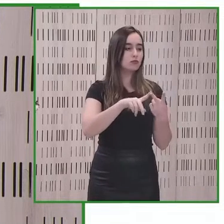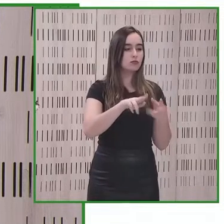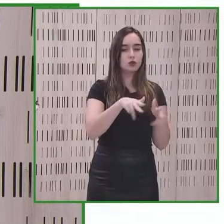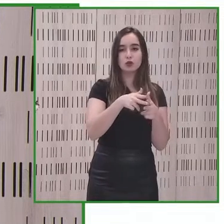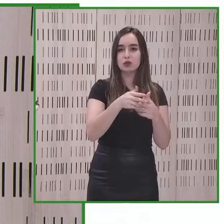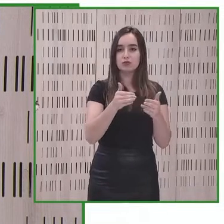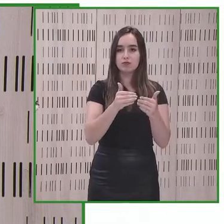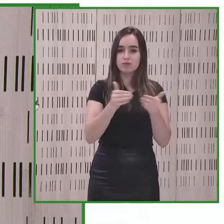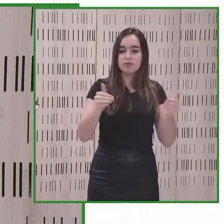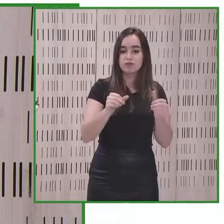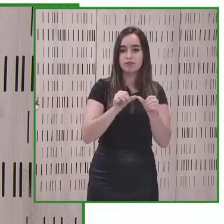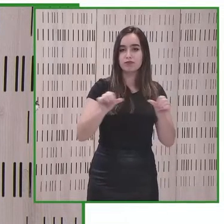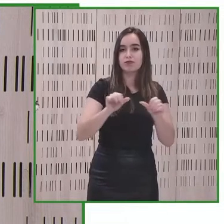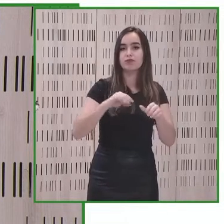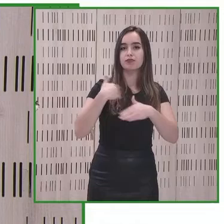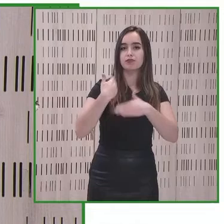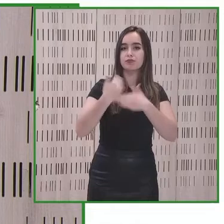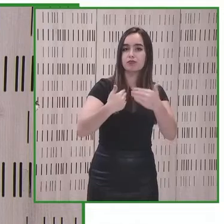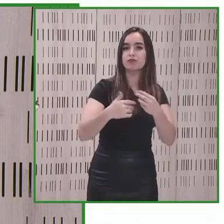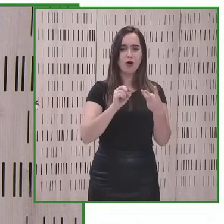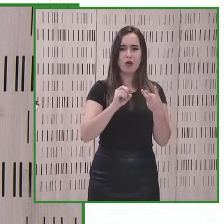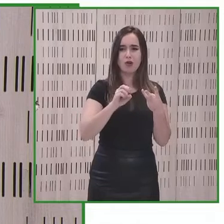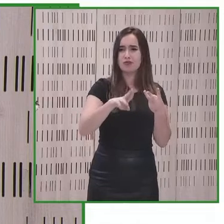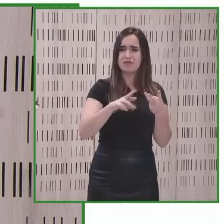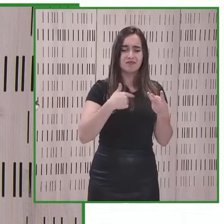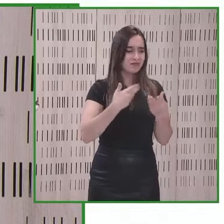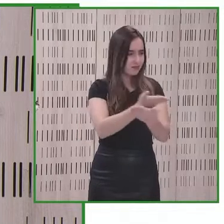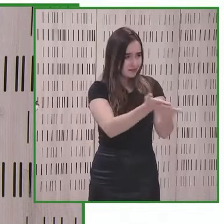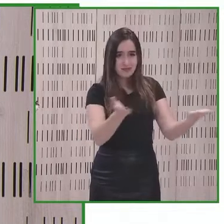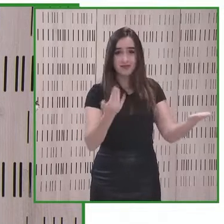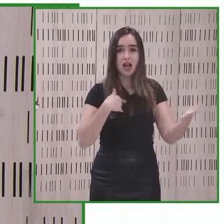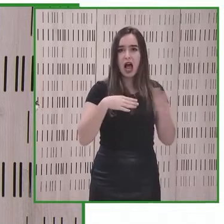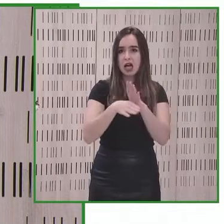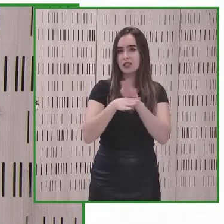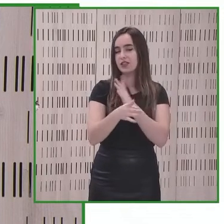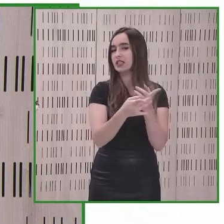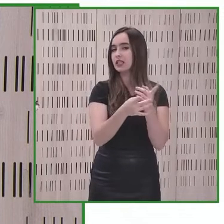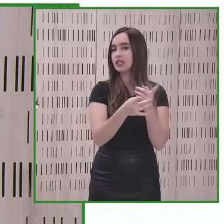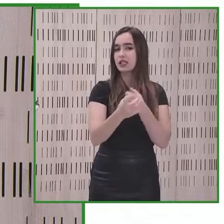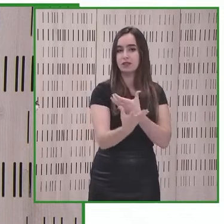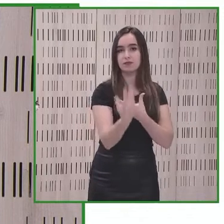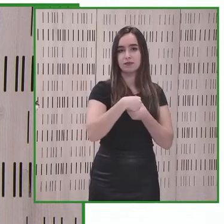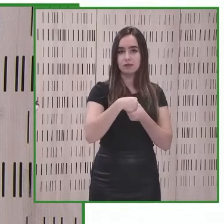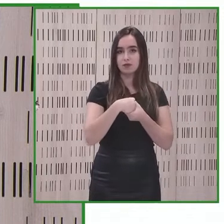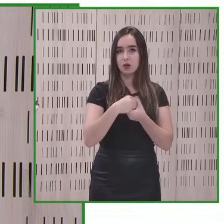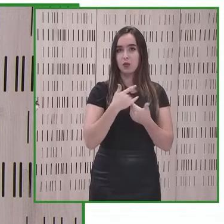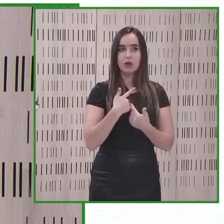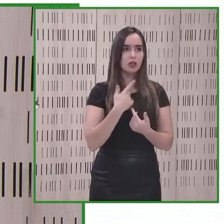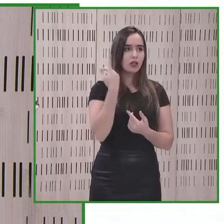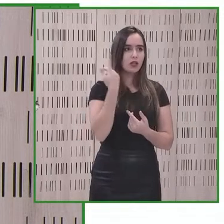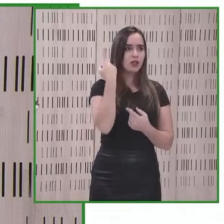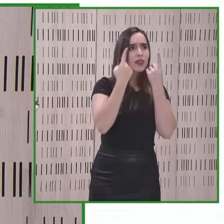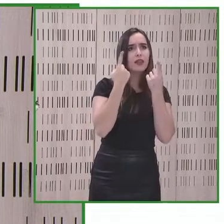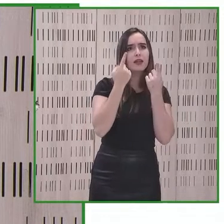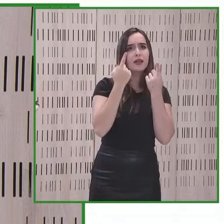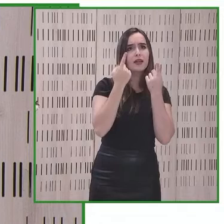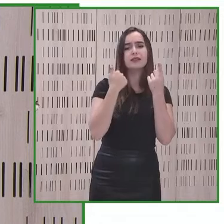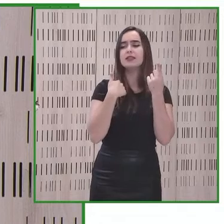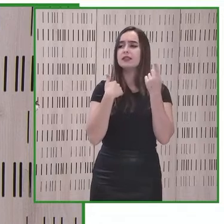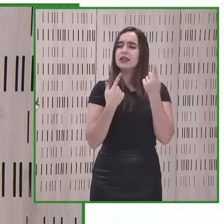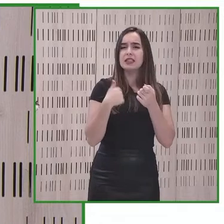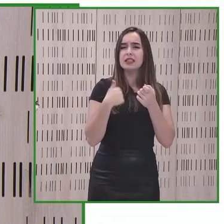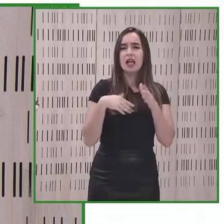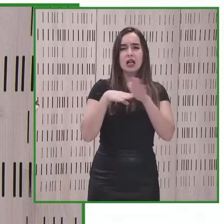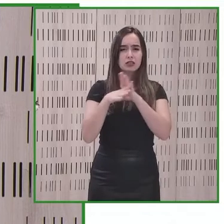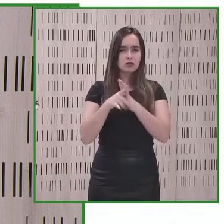o en el mundo en cualquier ámbito no tratar de que la accesibilidad esté presente no pretendemos que todo mundo sea experto en la accesibilidad pero sí que tenga las con las